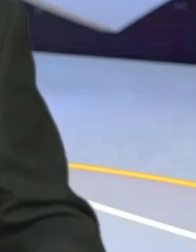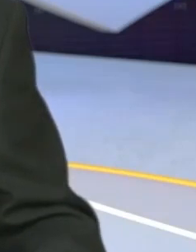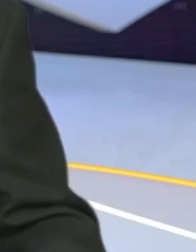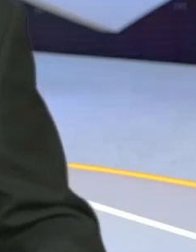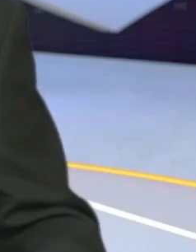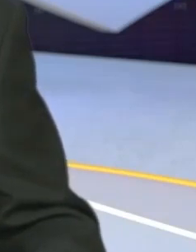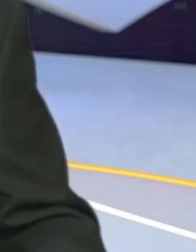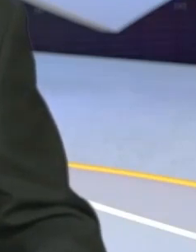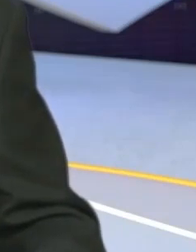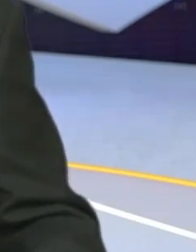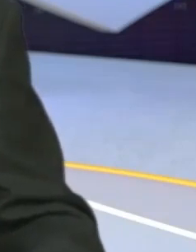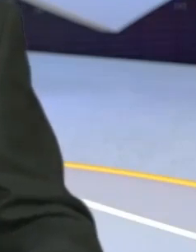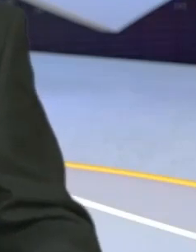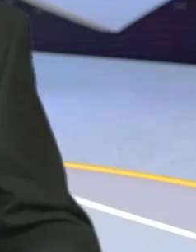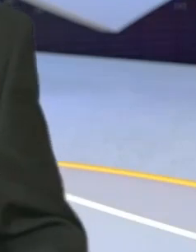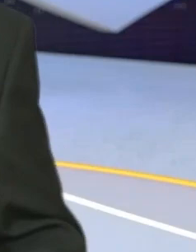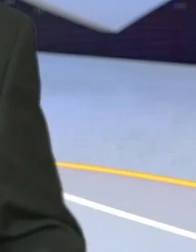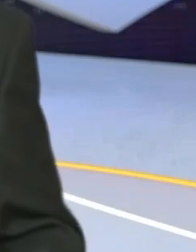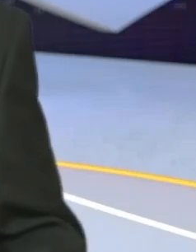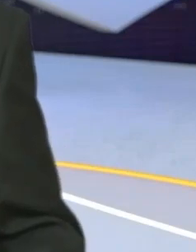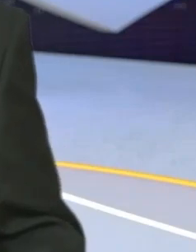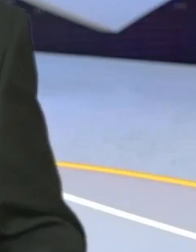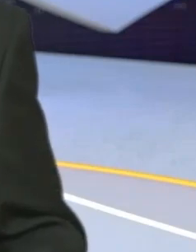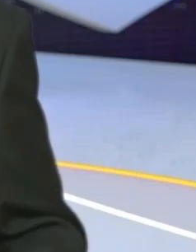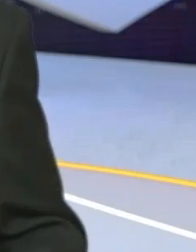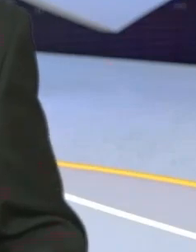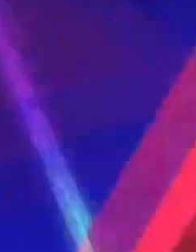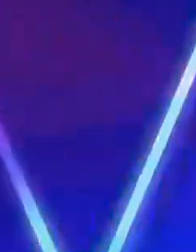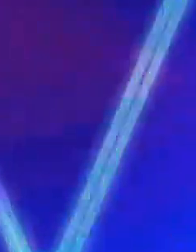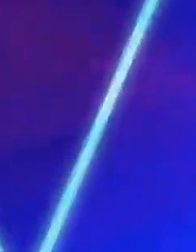para evaluar el avance en materia de salud.